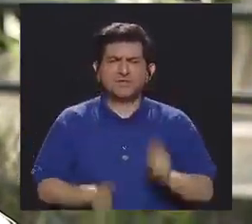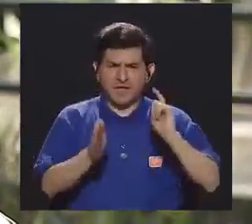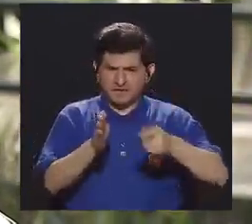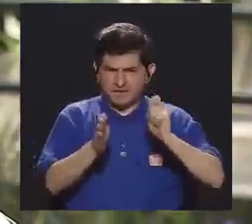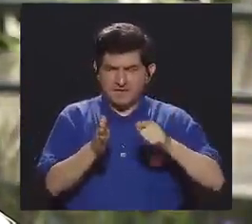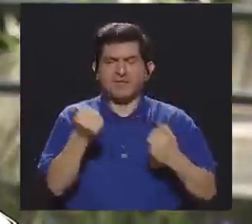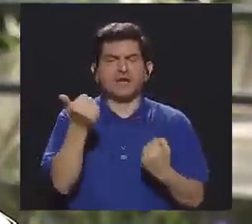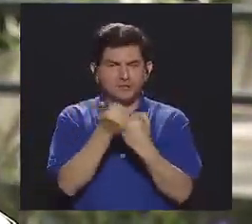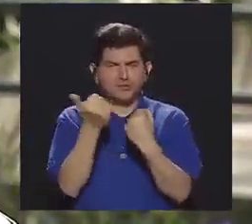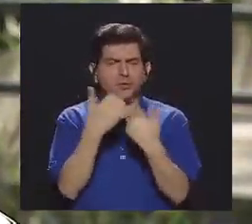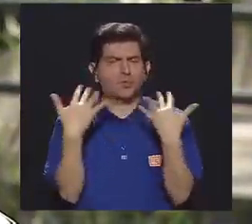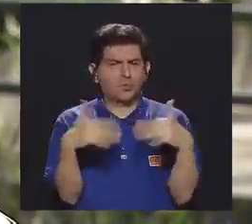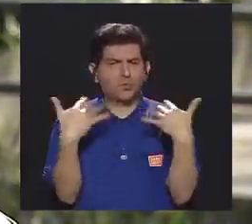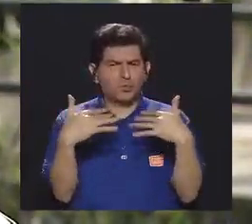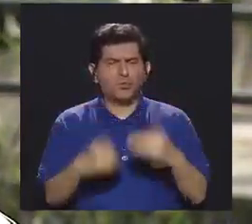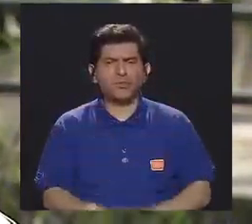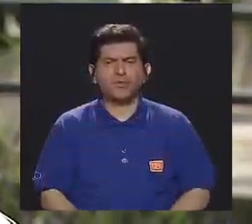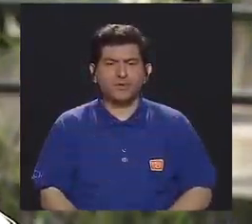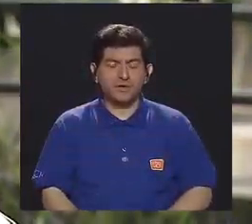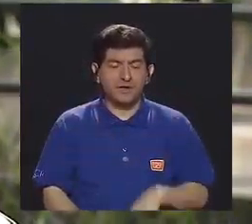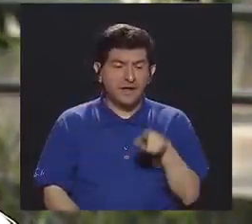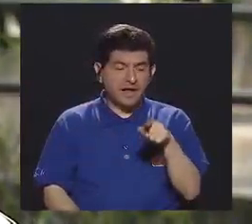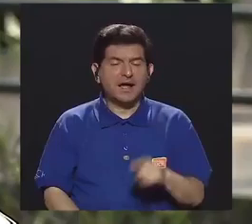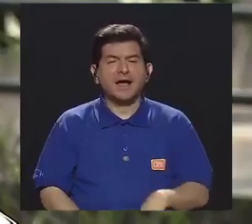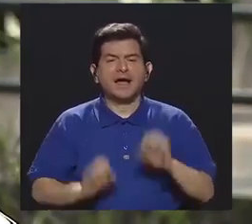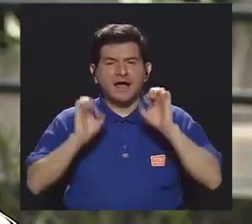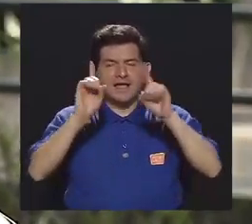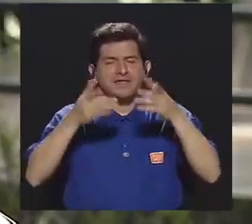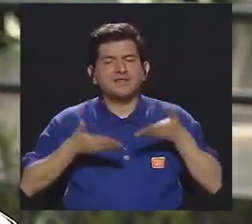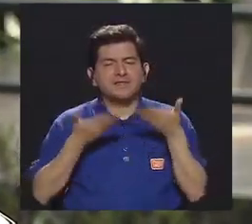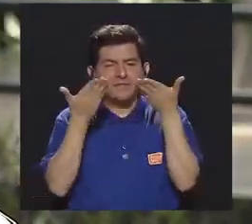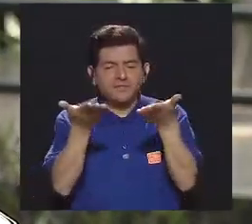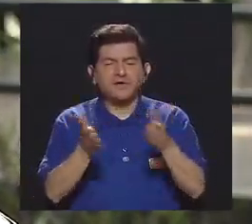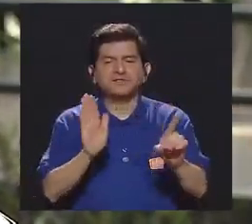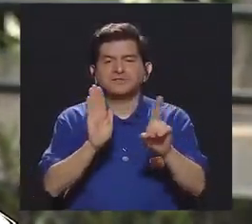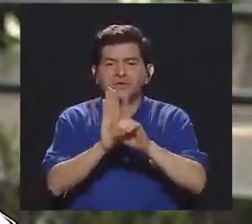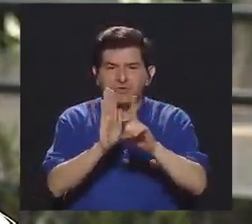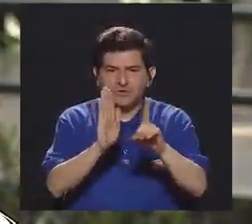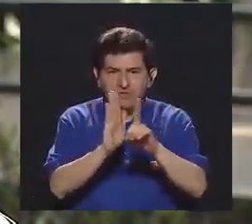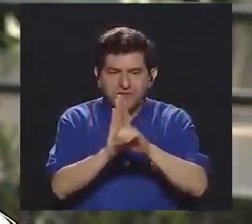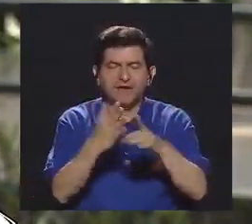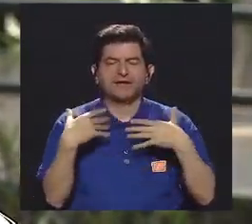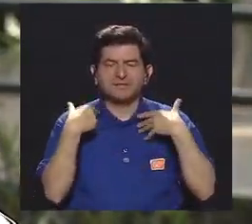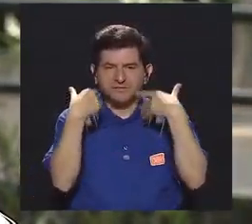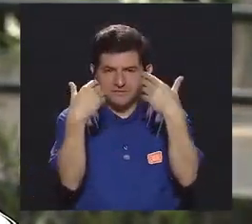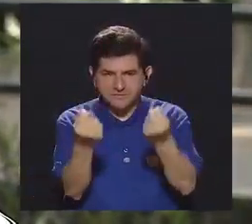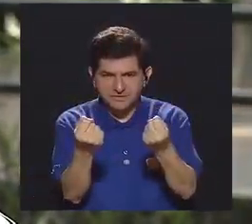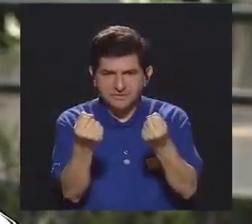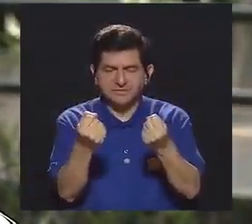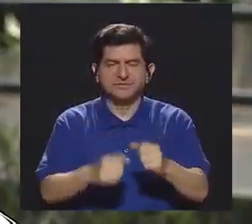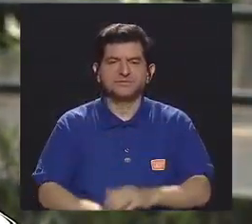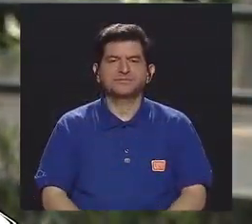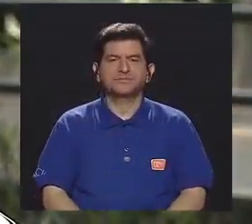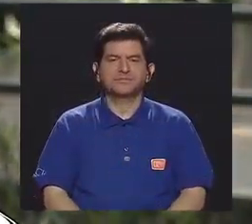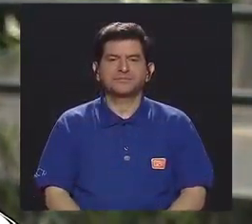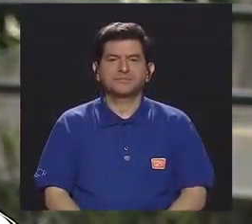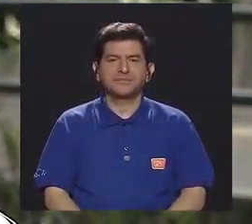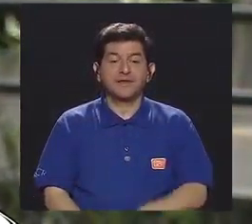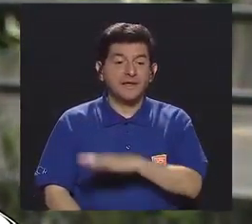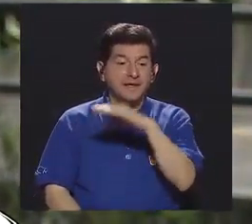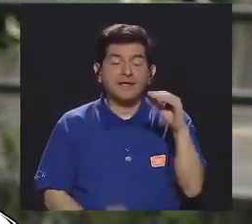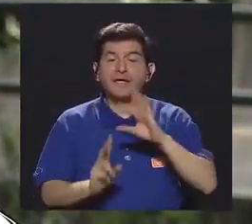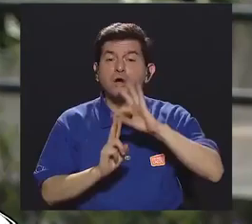con los estudiantes de derecho, que en eso nos apoyaron muchísimo, de dar educación sobre el derecho a la salud, ¿verdad?